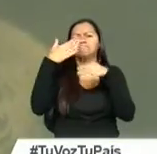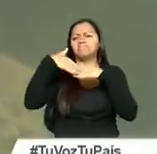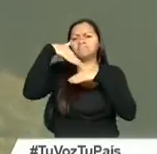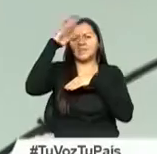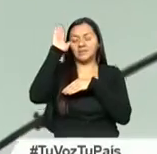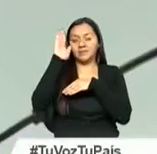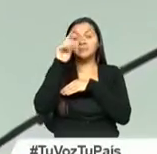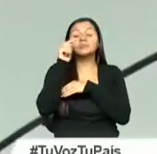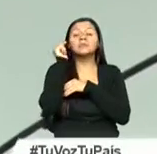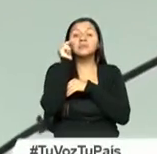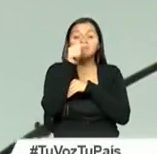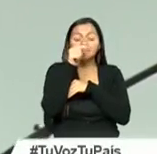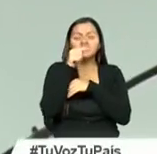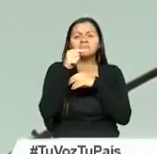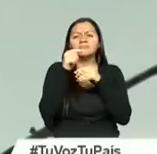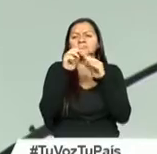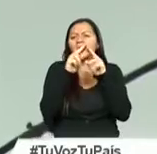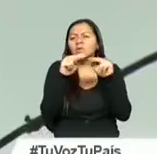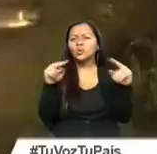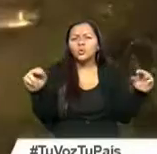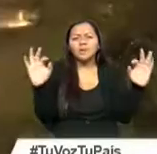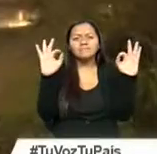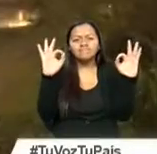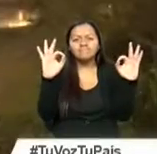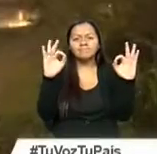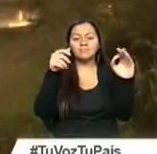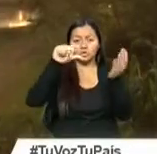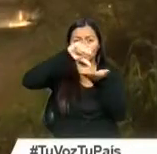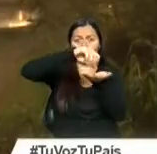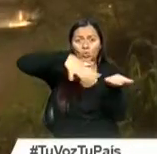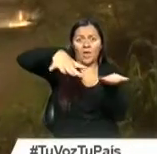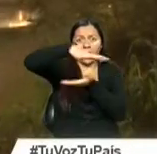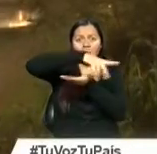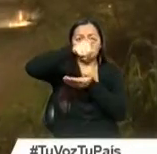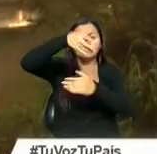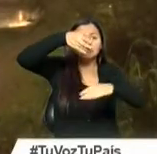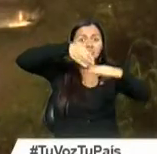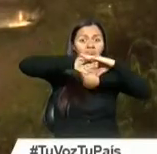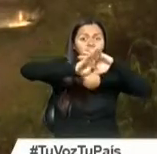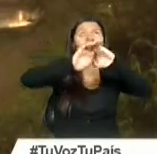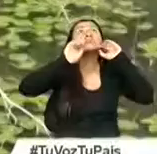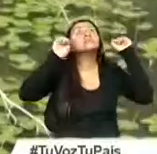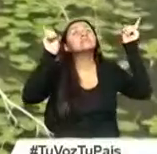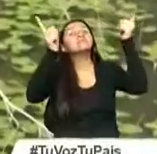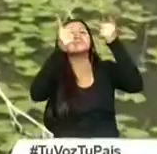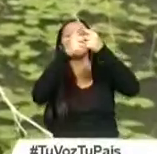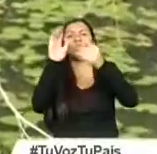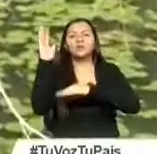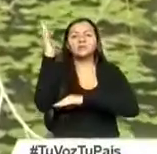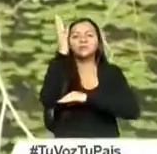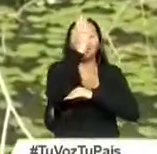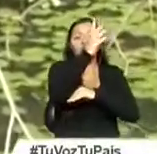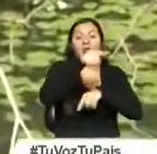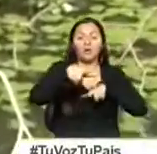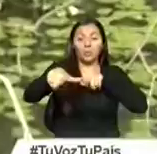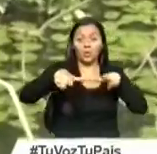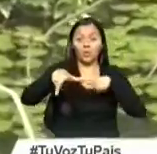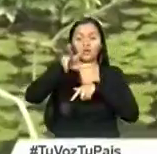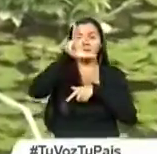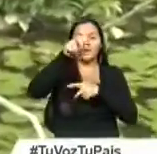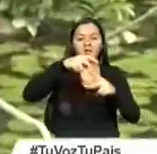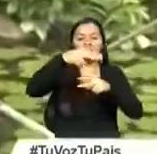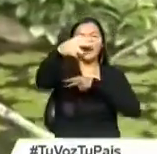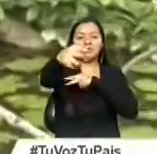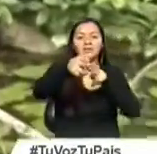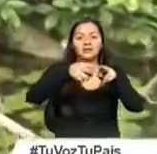fragmento de hábitat natural en medio de la ciudad. El lugar tiene más de 30 hectáreas de extensión y alberga lo natural